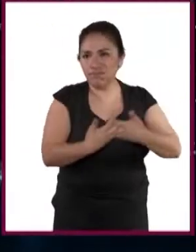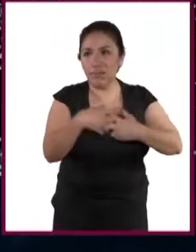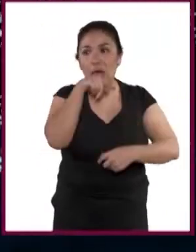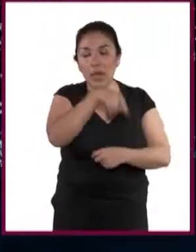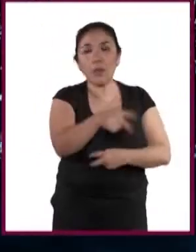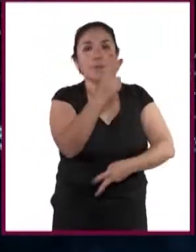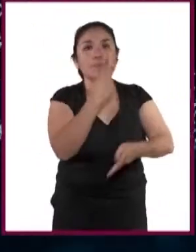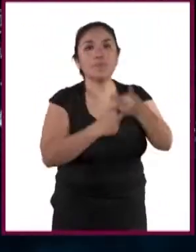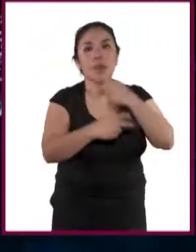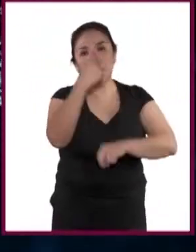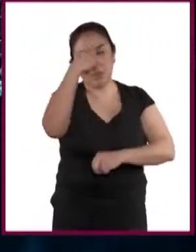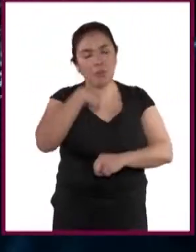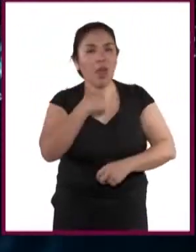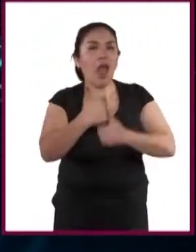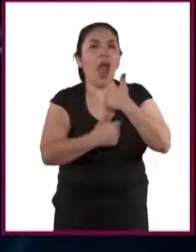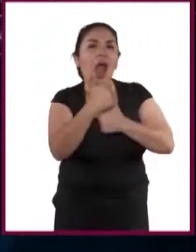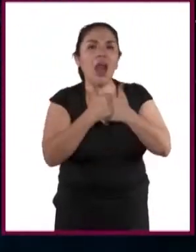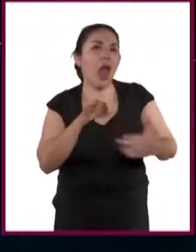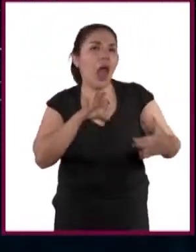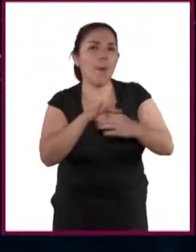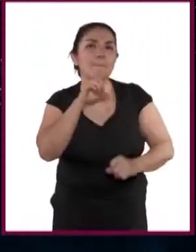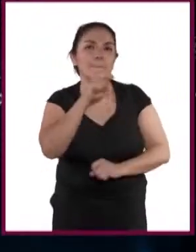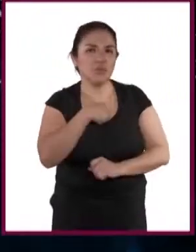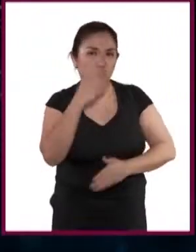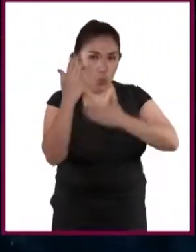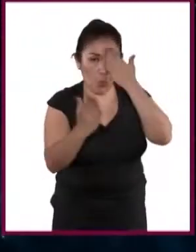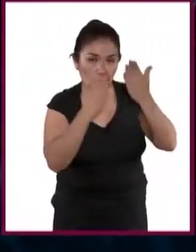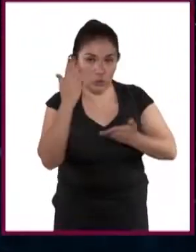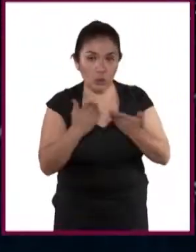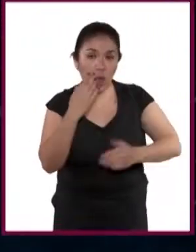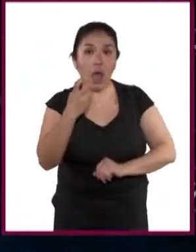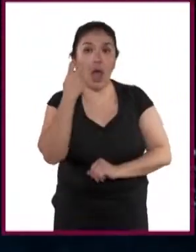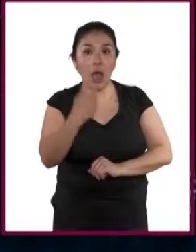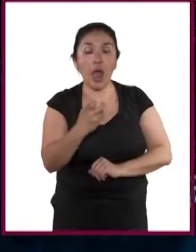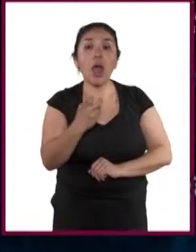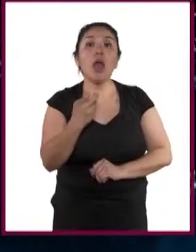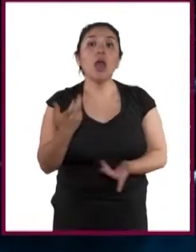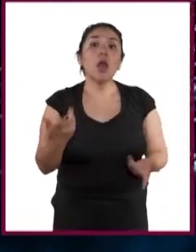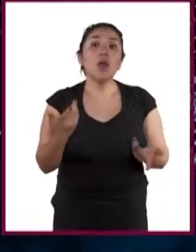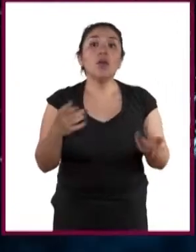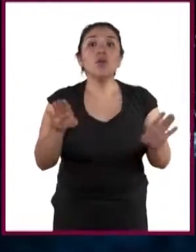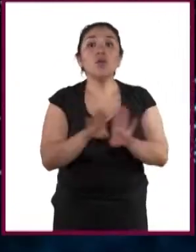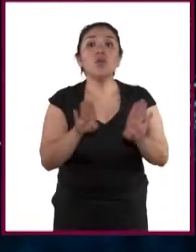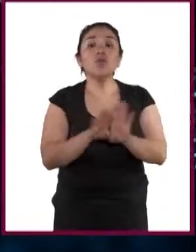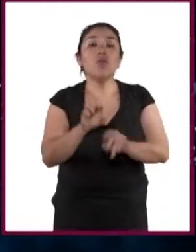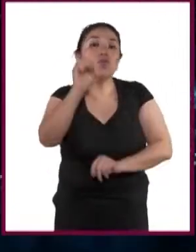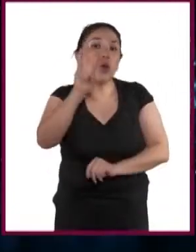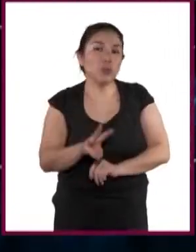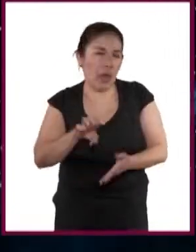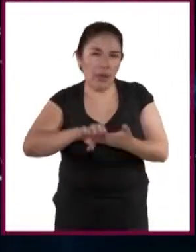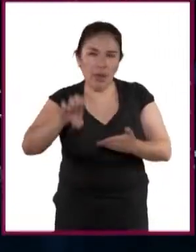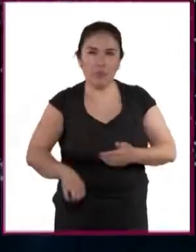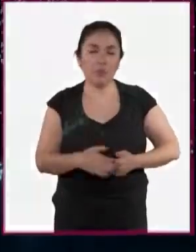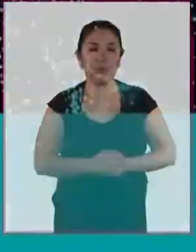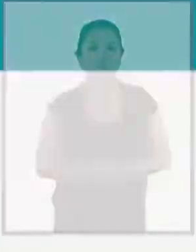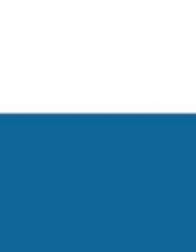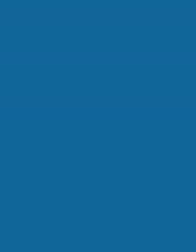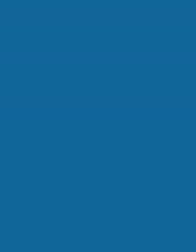ingeniero por lo mismo de la carrera que estoy estudiando, como ya lo sea BMW o Volkswagen.